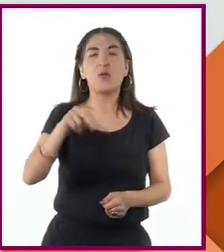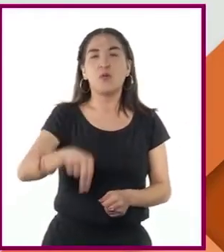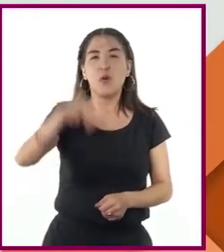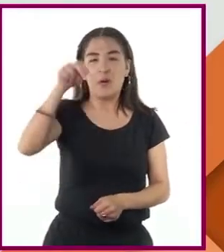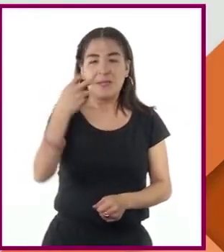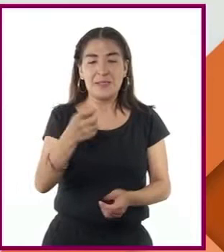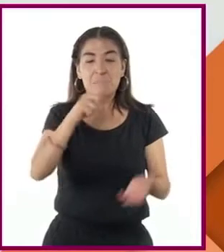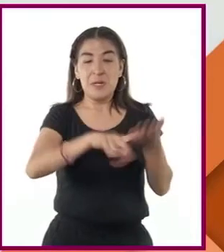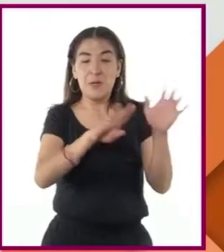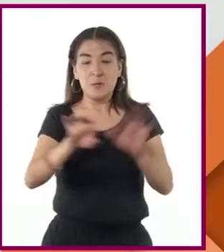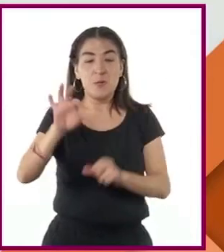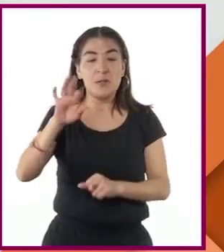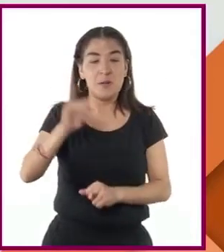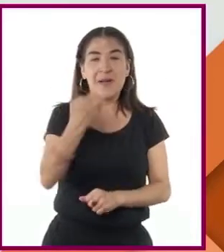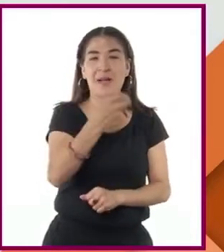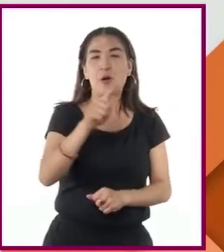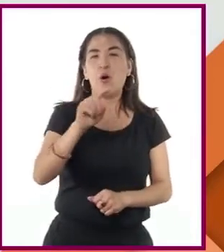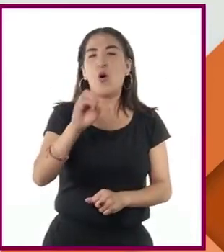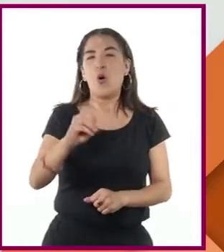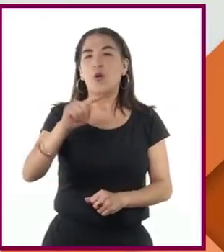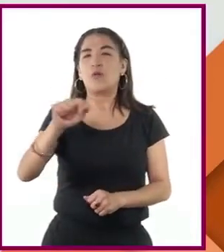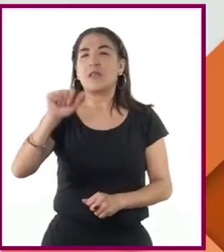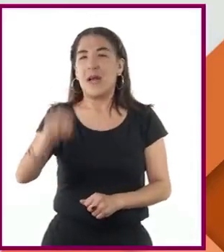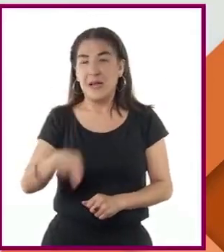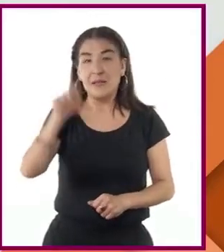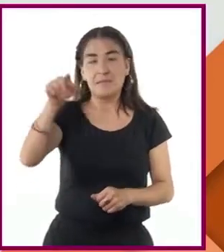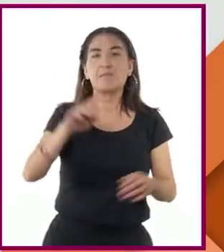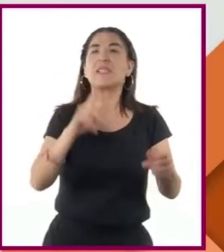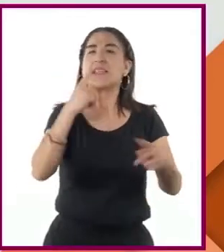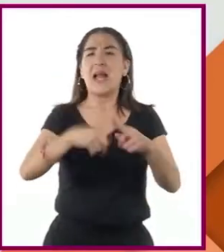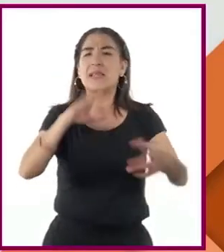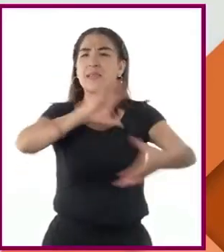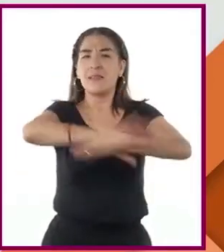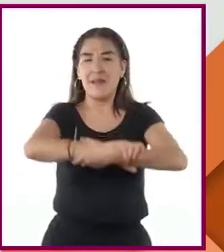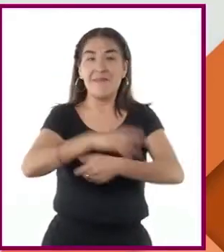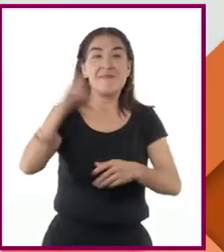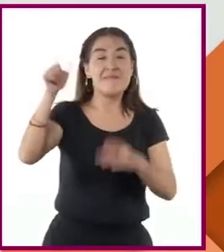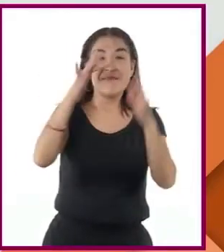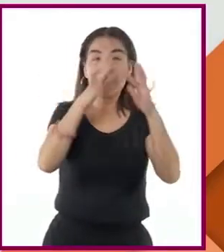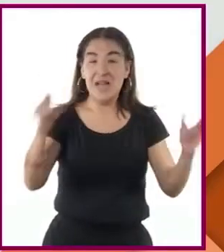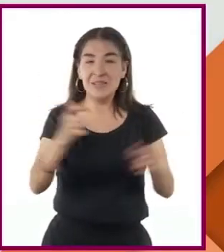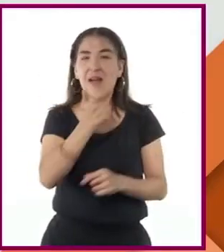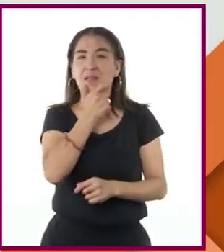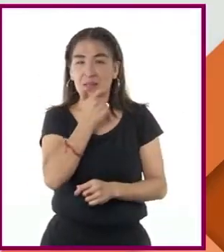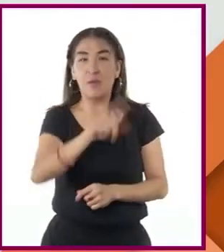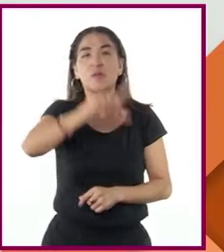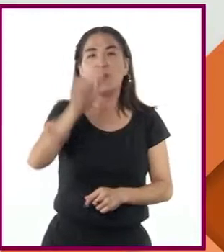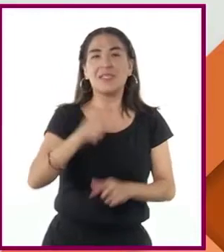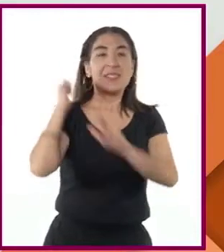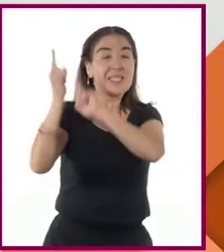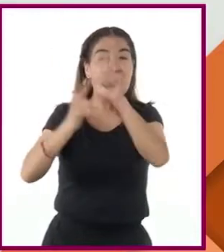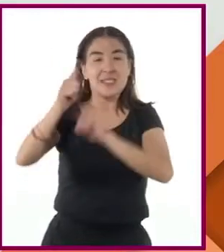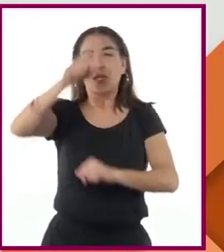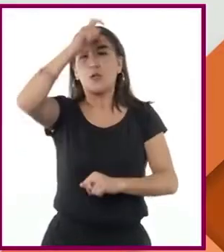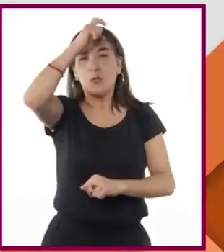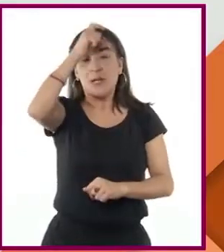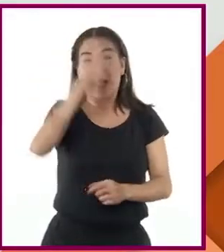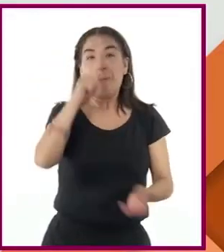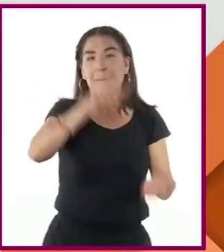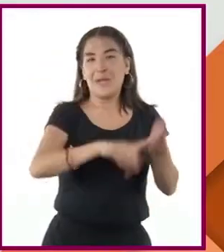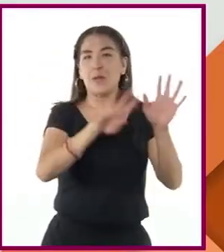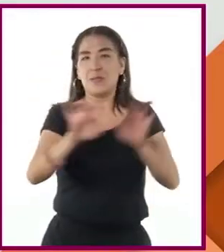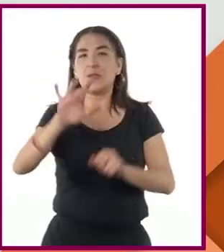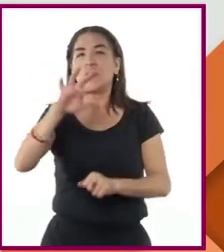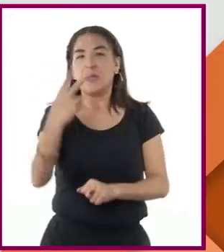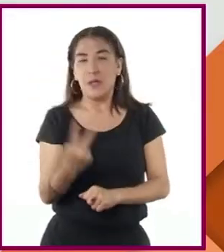incorporaron las principales potencias occidentales como Francia e Inglaterra, sumándose después Grecia y Turquía en 1952